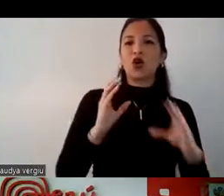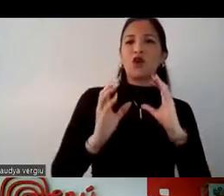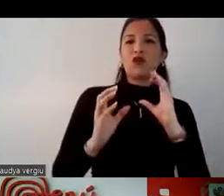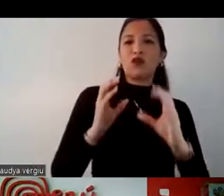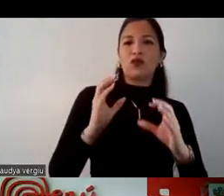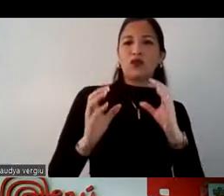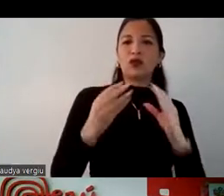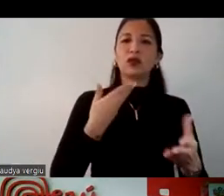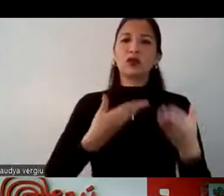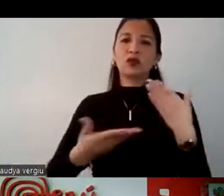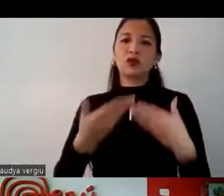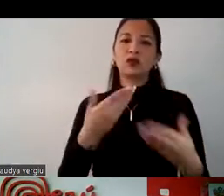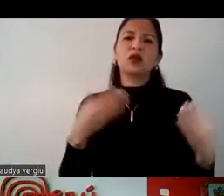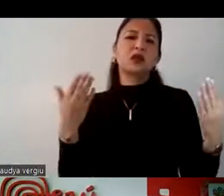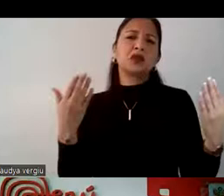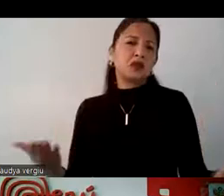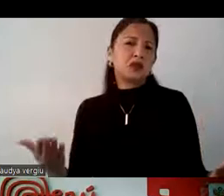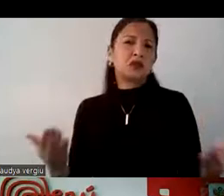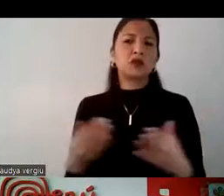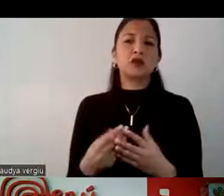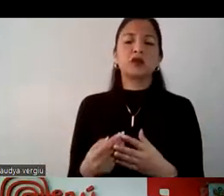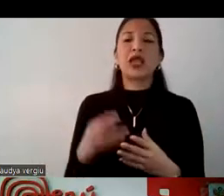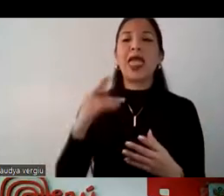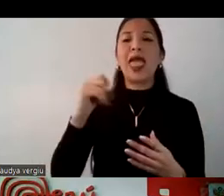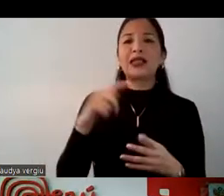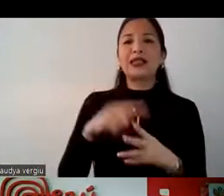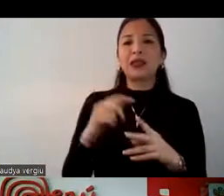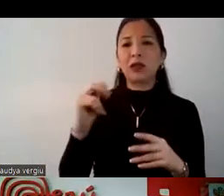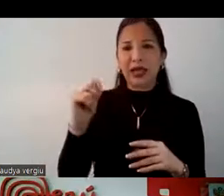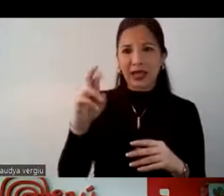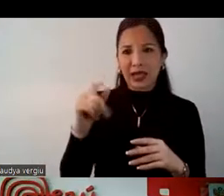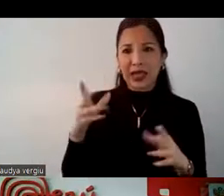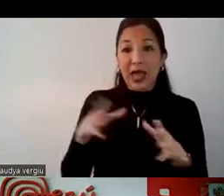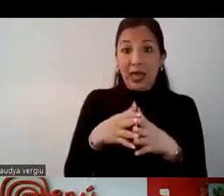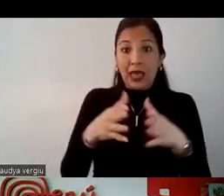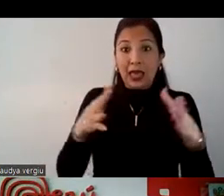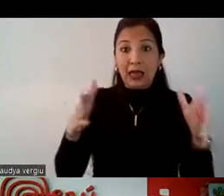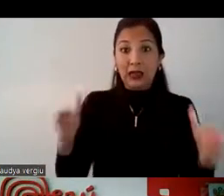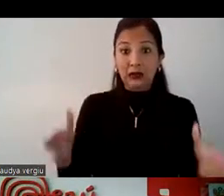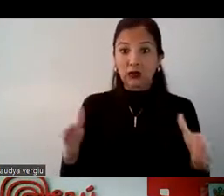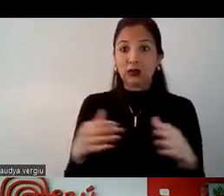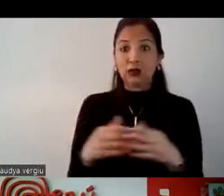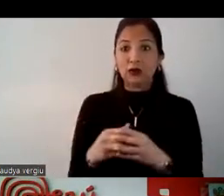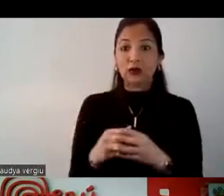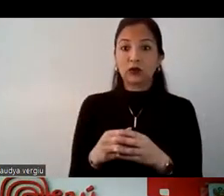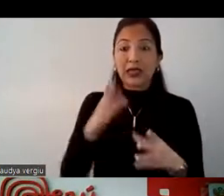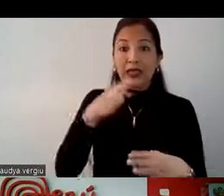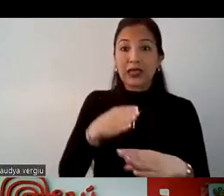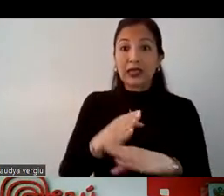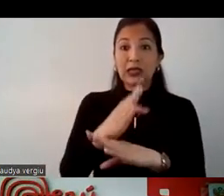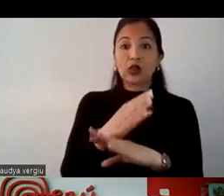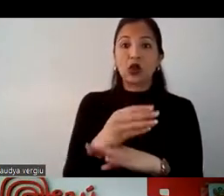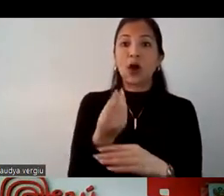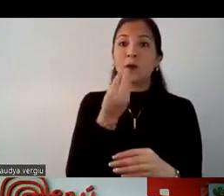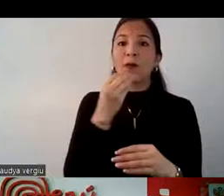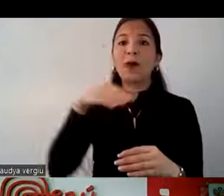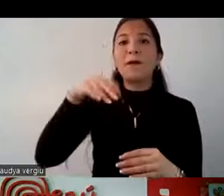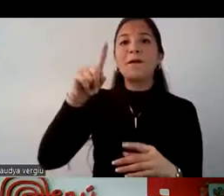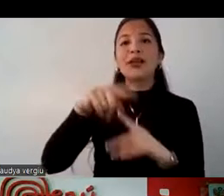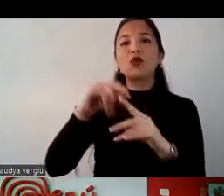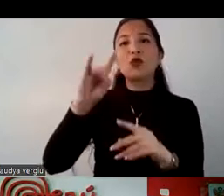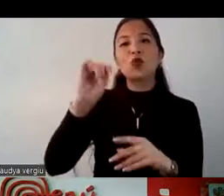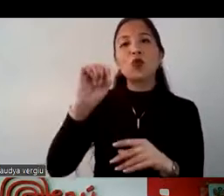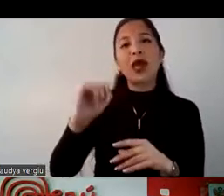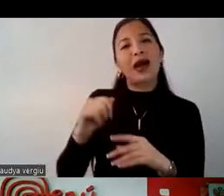conferencia sobre cómo ha sido la experiencia de él en la creación, por ejemplo, o en la iniciación de mixtura que tuvimos en Lima,